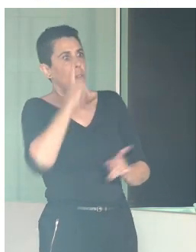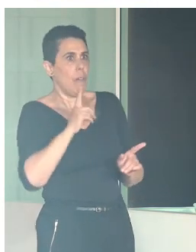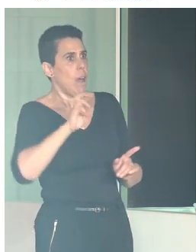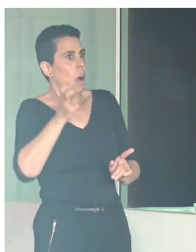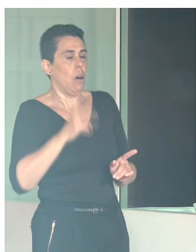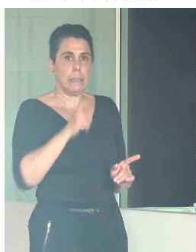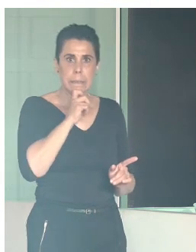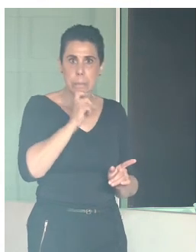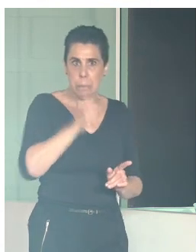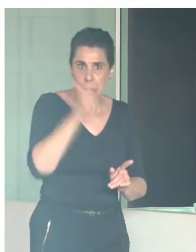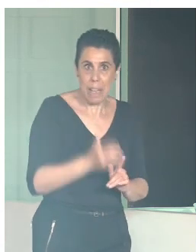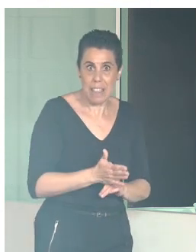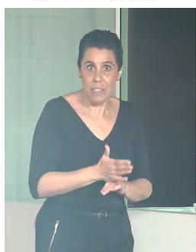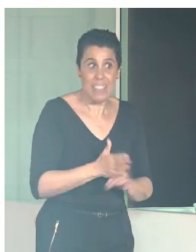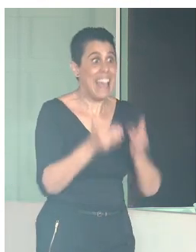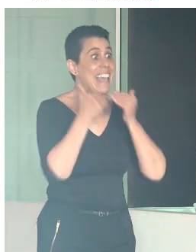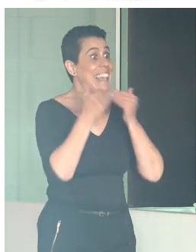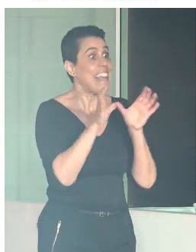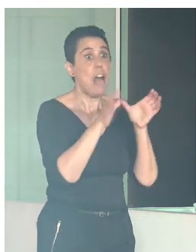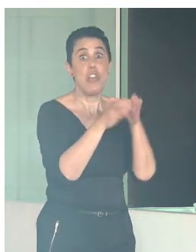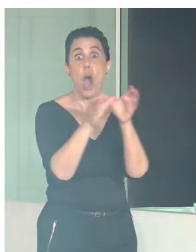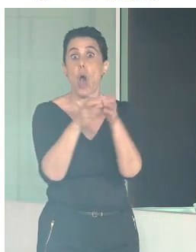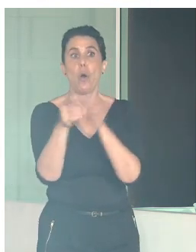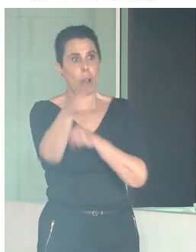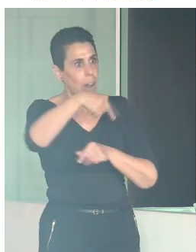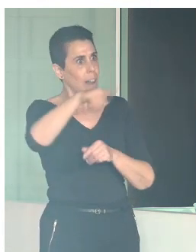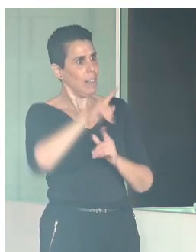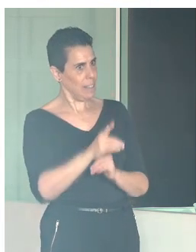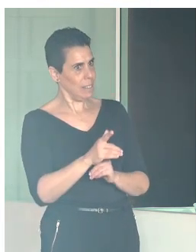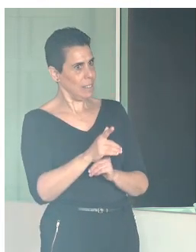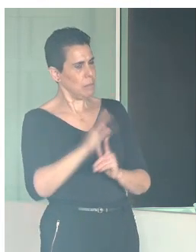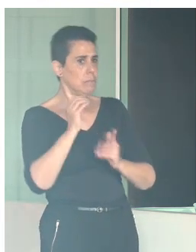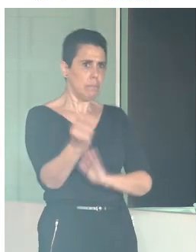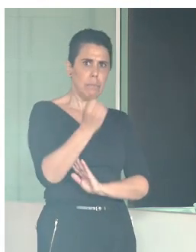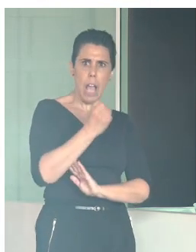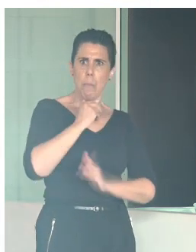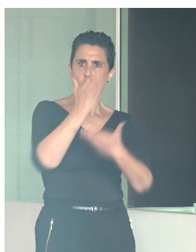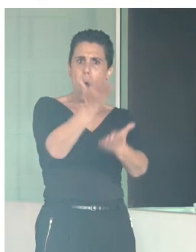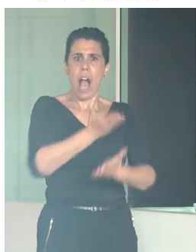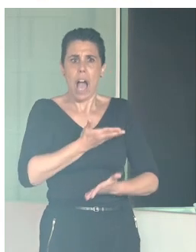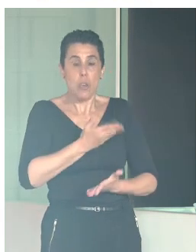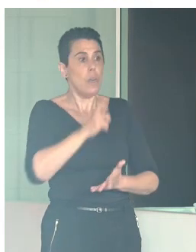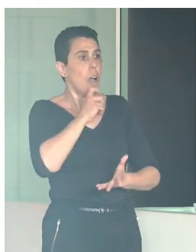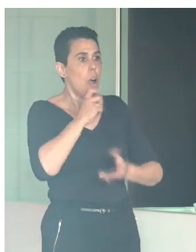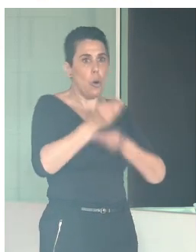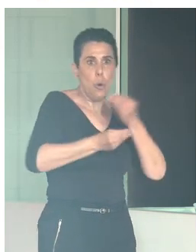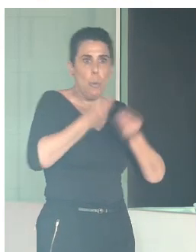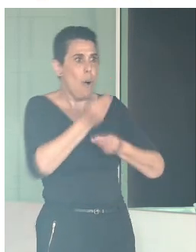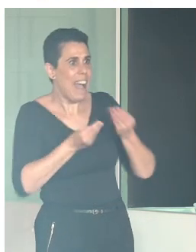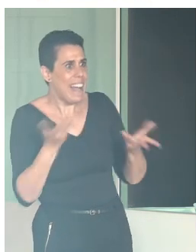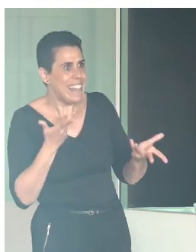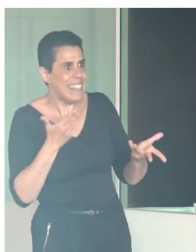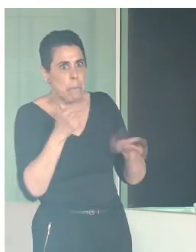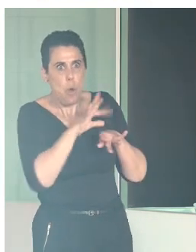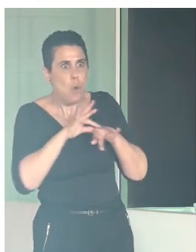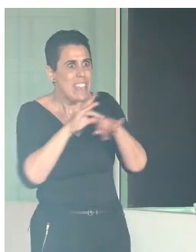complicado. Y gracias a los colectivos que estáis aquí, que nos podáis dirigir hacia dónde podemos encaminarnos para mejorar esa accesibilidad, que a lo